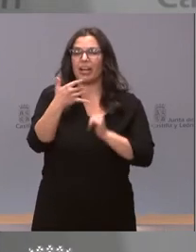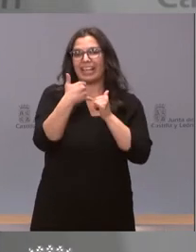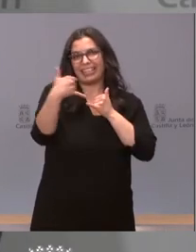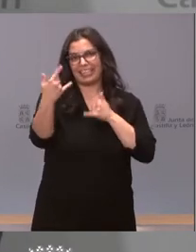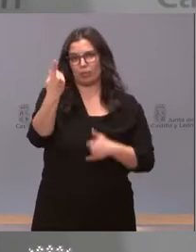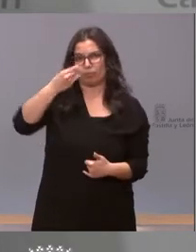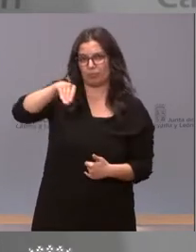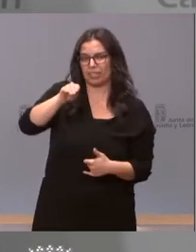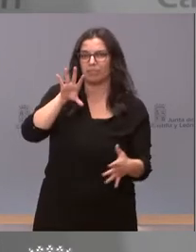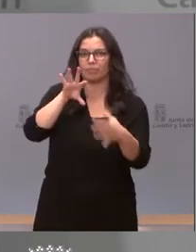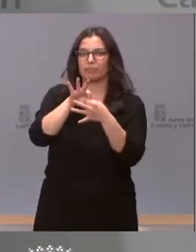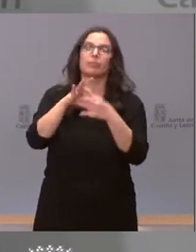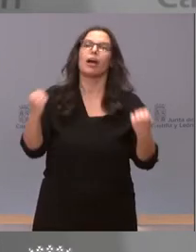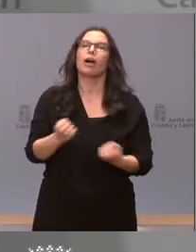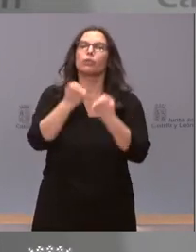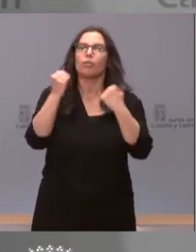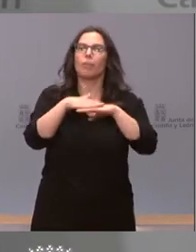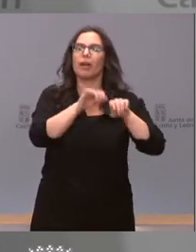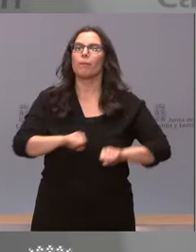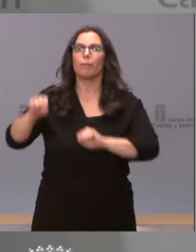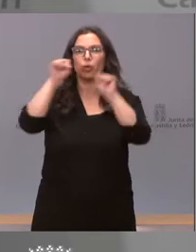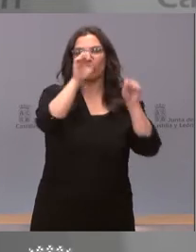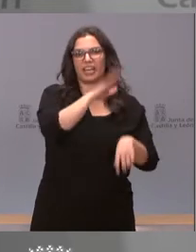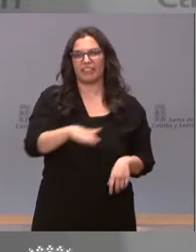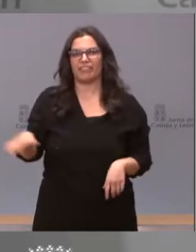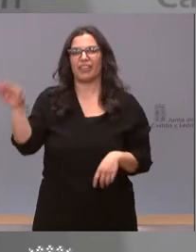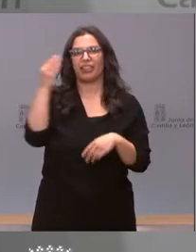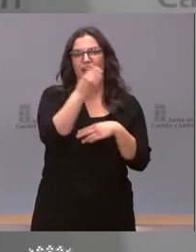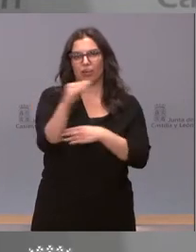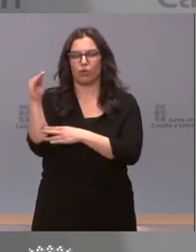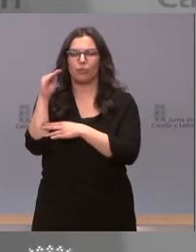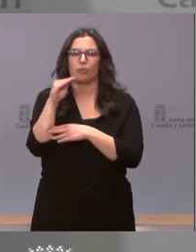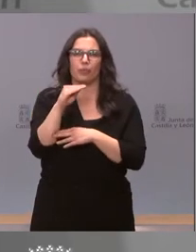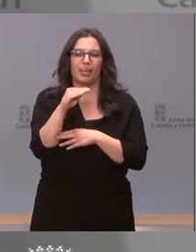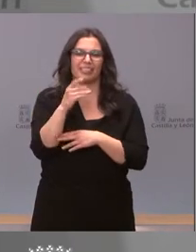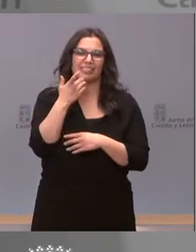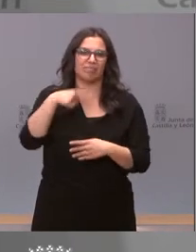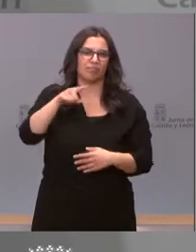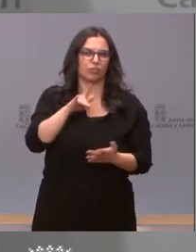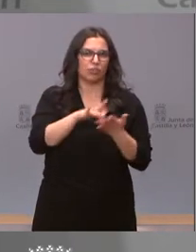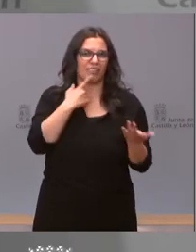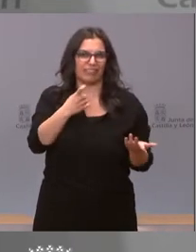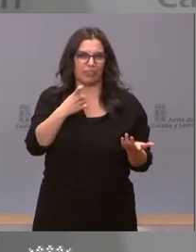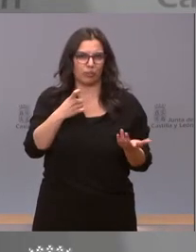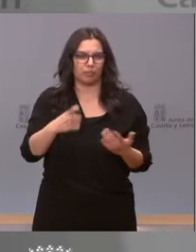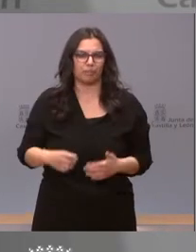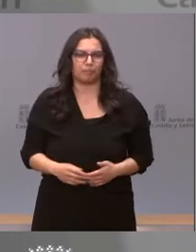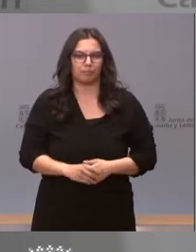de actuación y de protección a la infancia y a los menores con dificultades en nuestra comunidad.